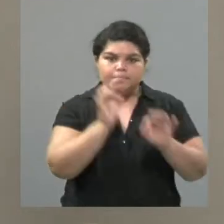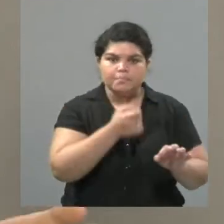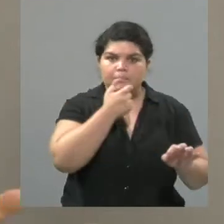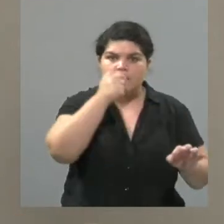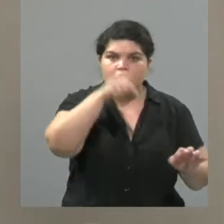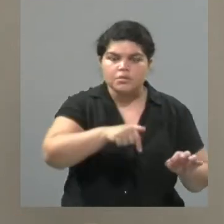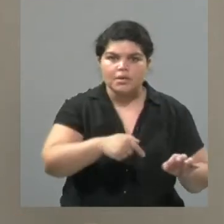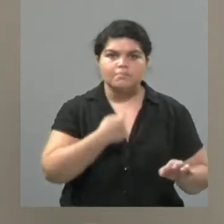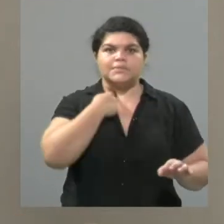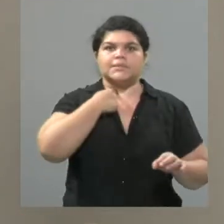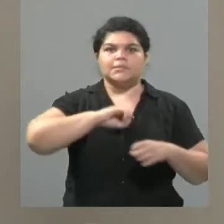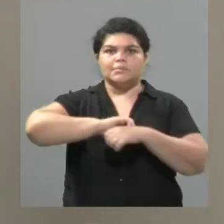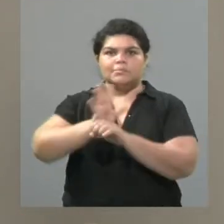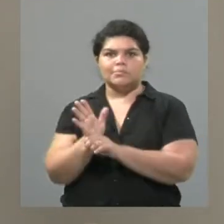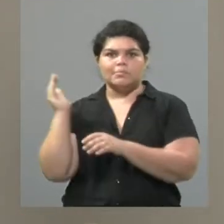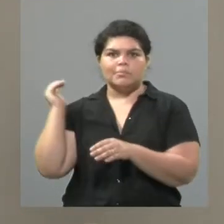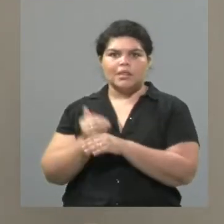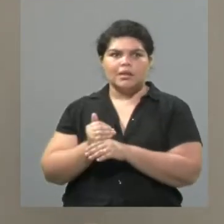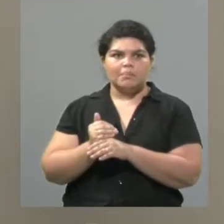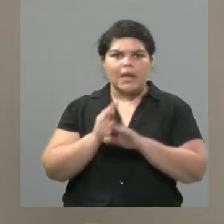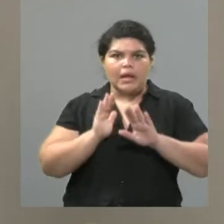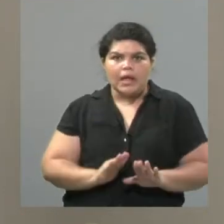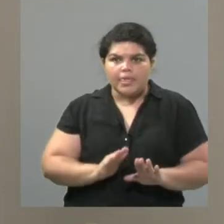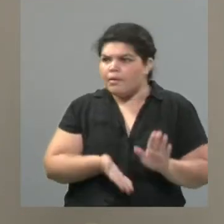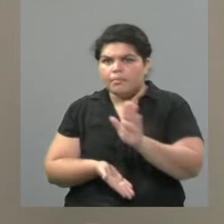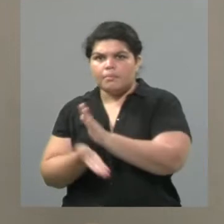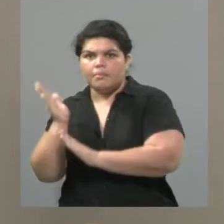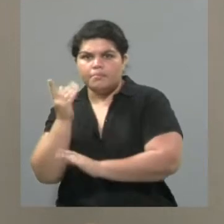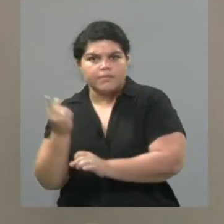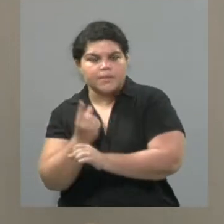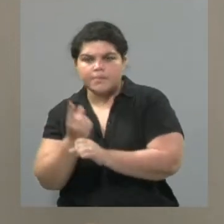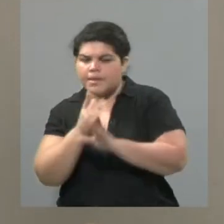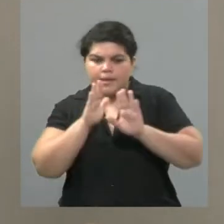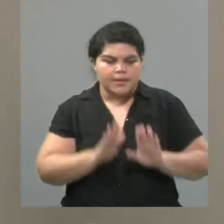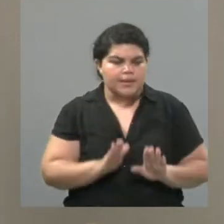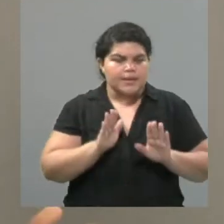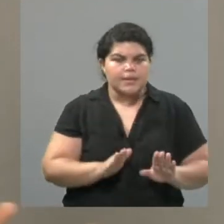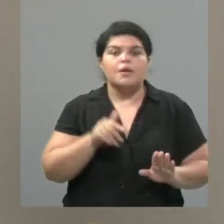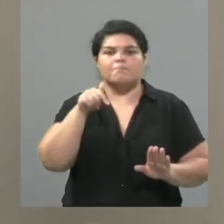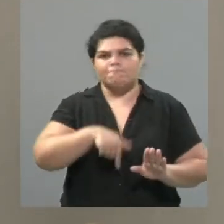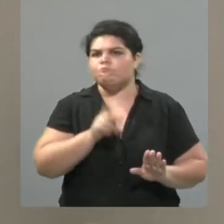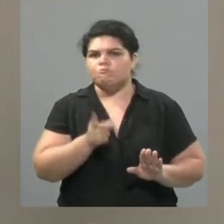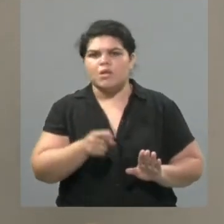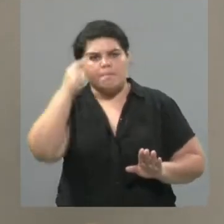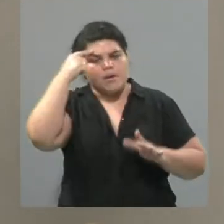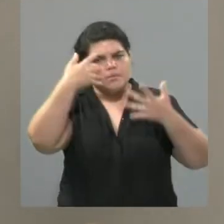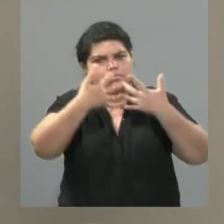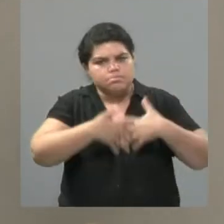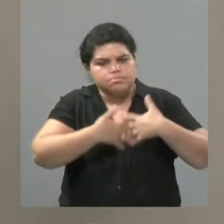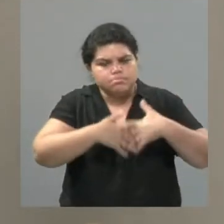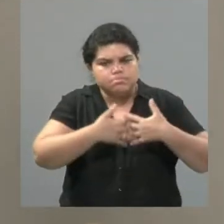nos dejó acá la pandemia. Y bueno, fue reinventarnos, aprovechar ese tiempo que no podíamos